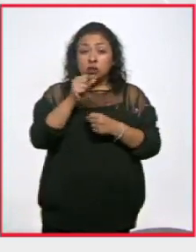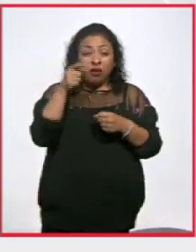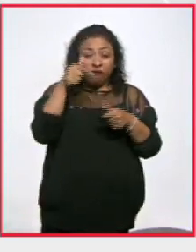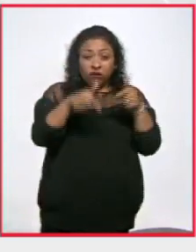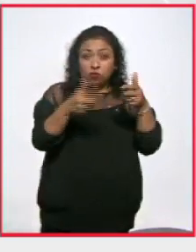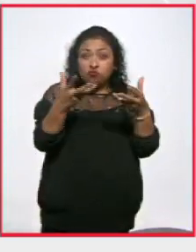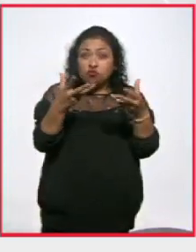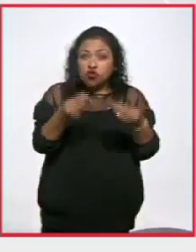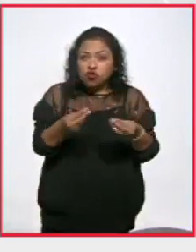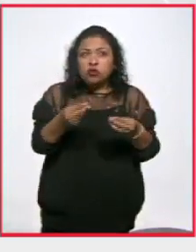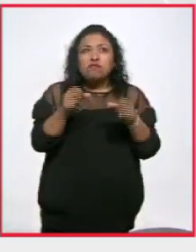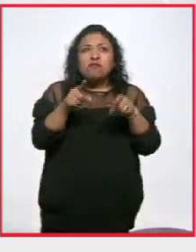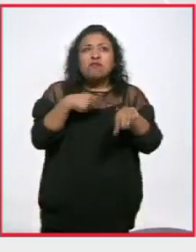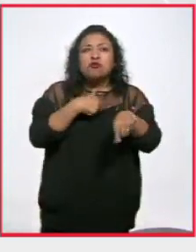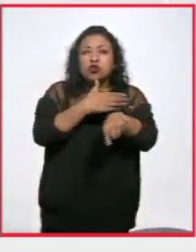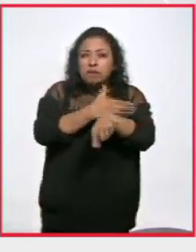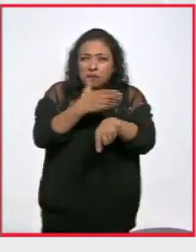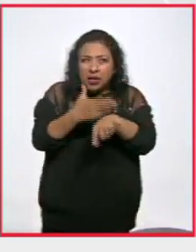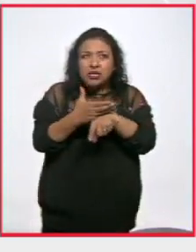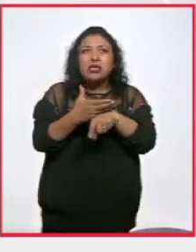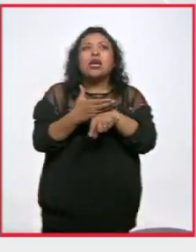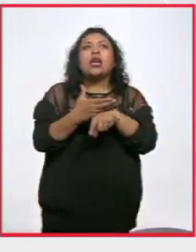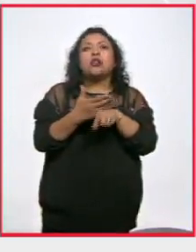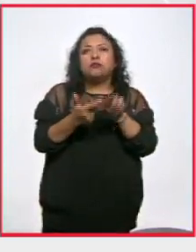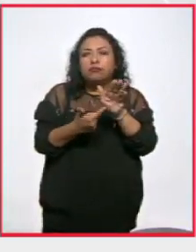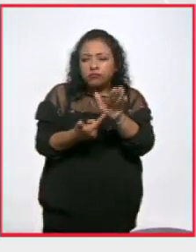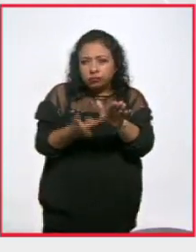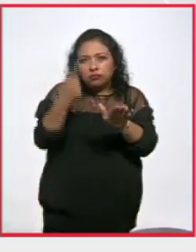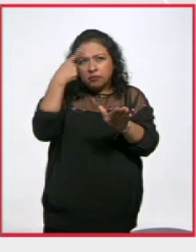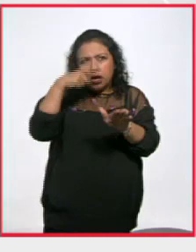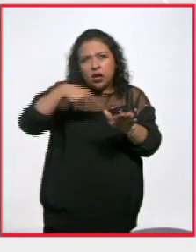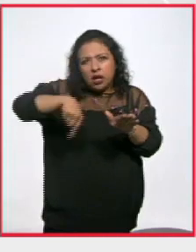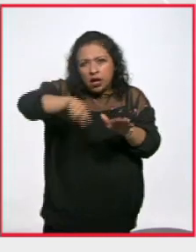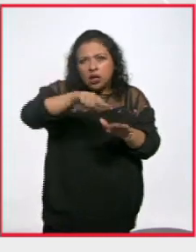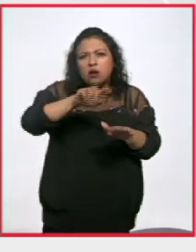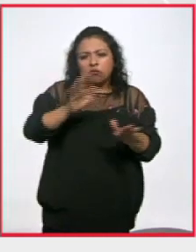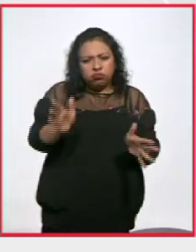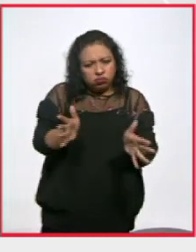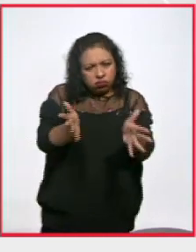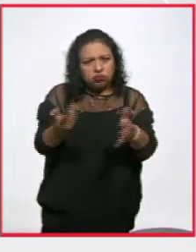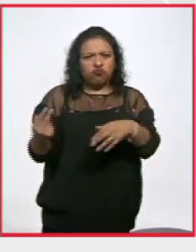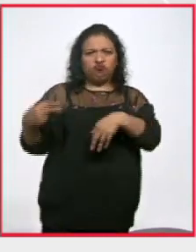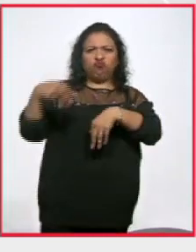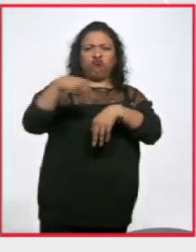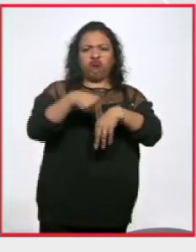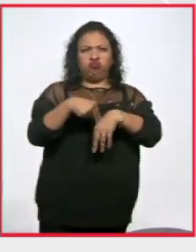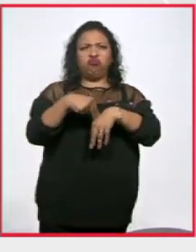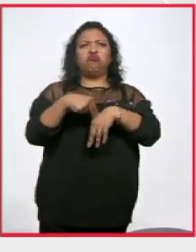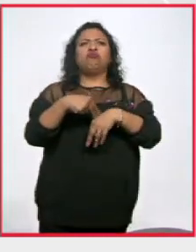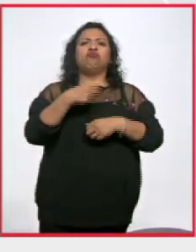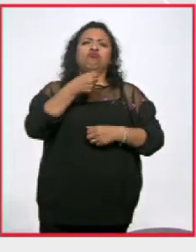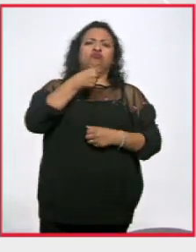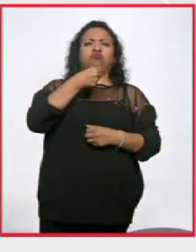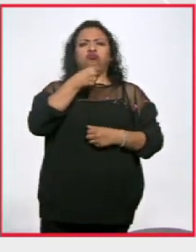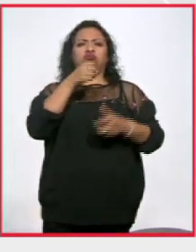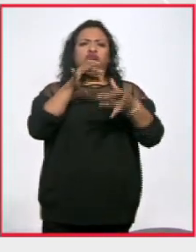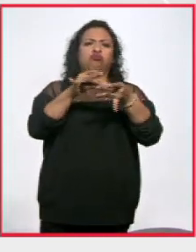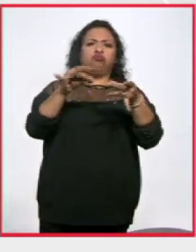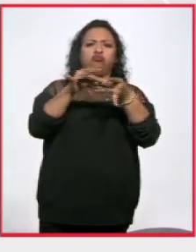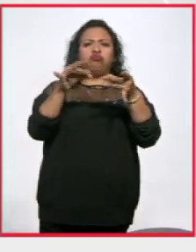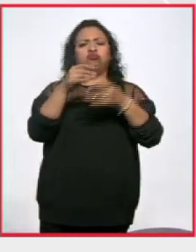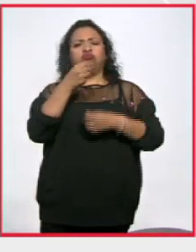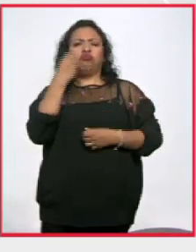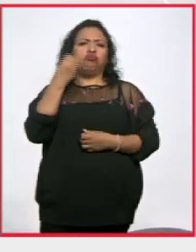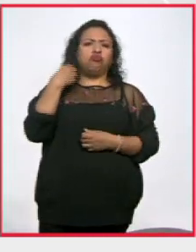cuales el mismo movimiento y compañeros arengaban a que pudieran subir a los estrados y hablar y decir